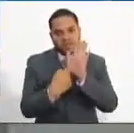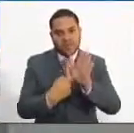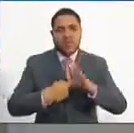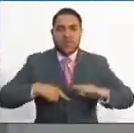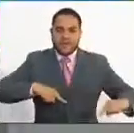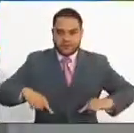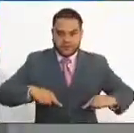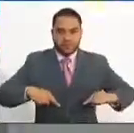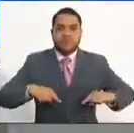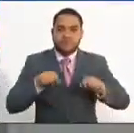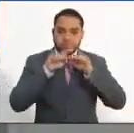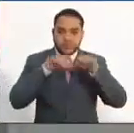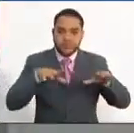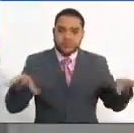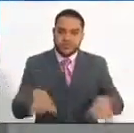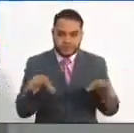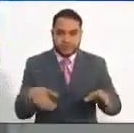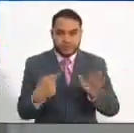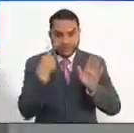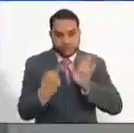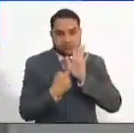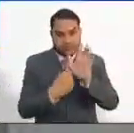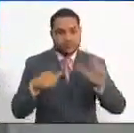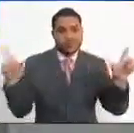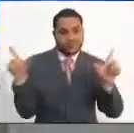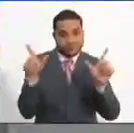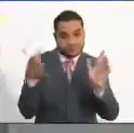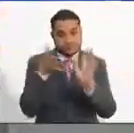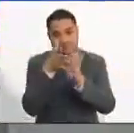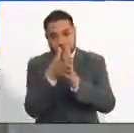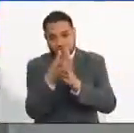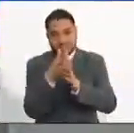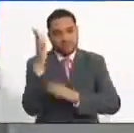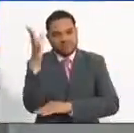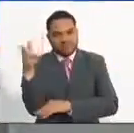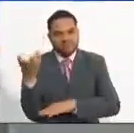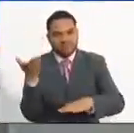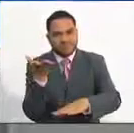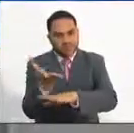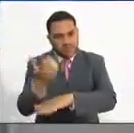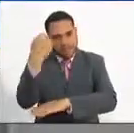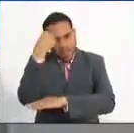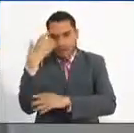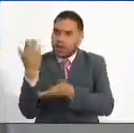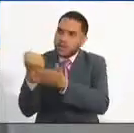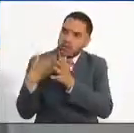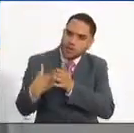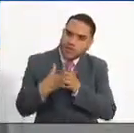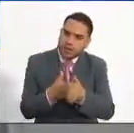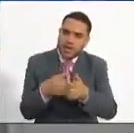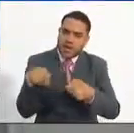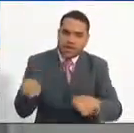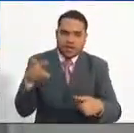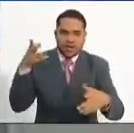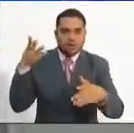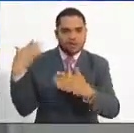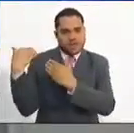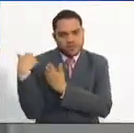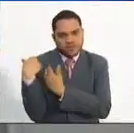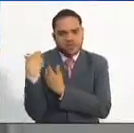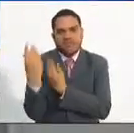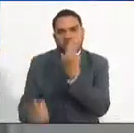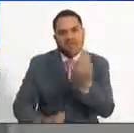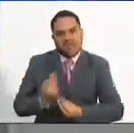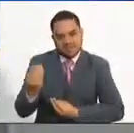Acción, la teleconferencia de la Escuela Superior de Administración Pública, una propuesta pedagógica en el quehacer misional de la institución. Iniciamos,